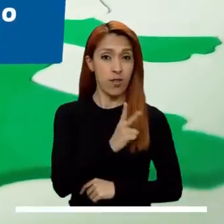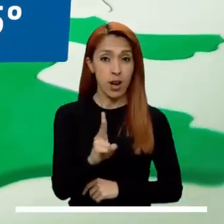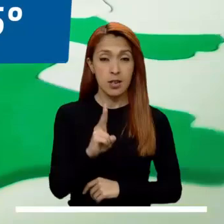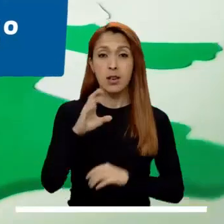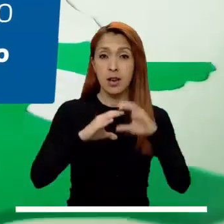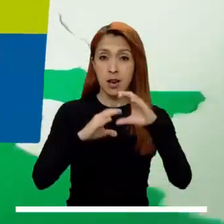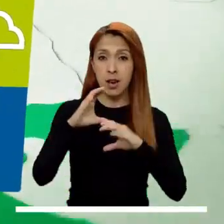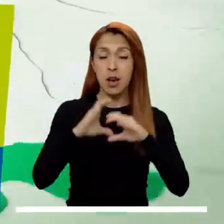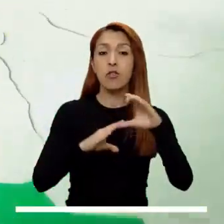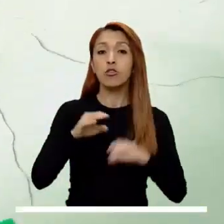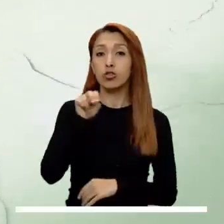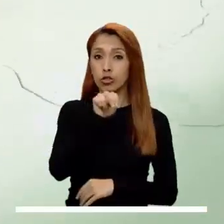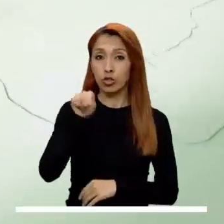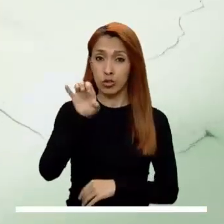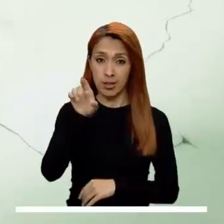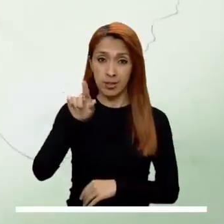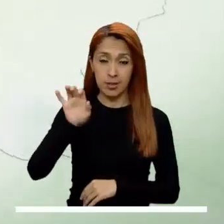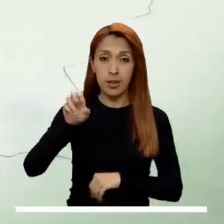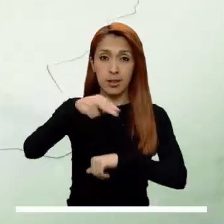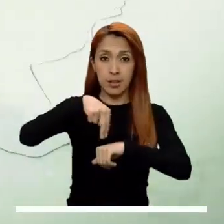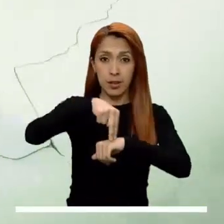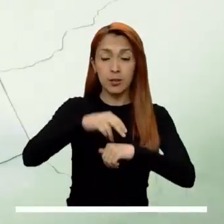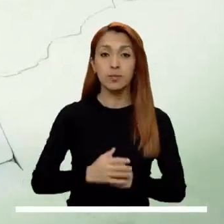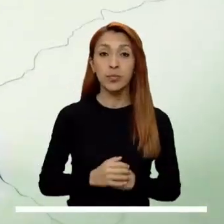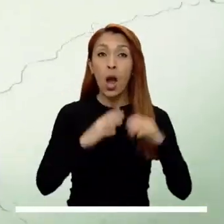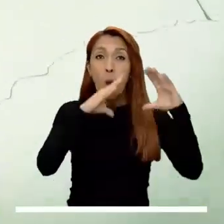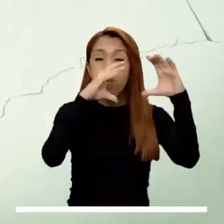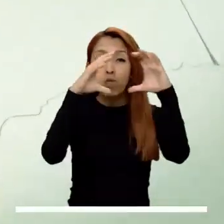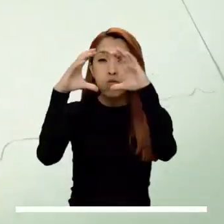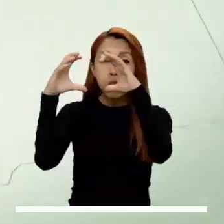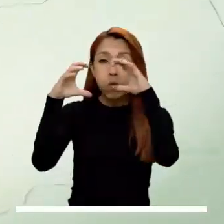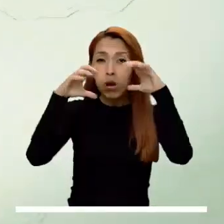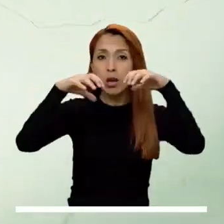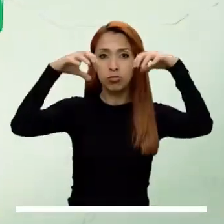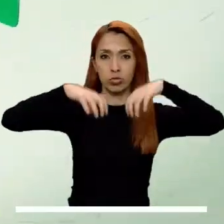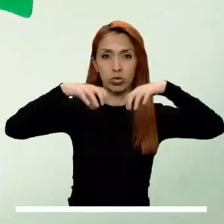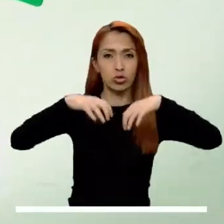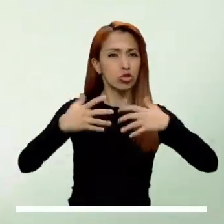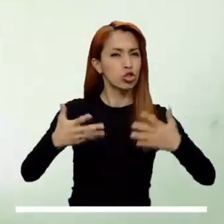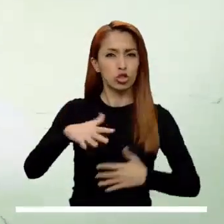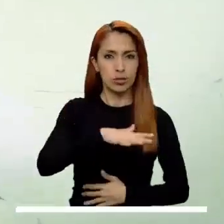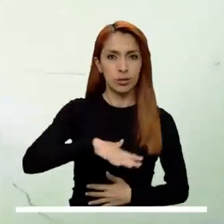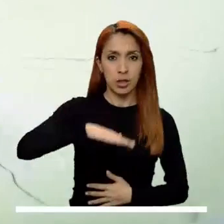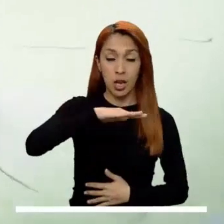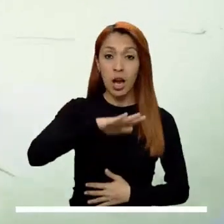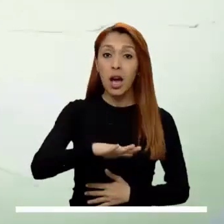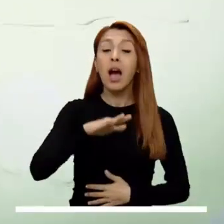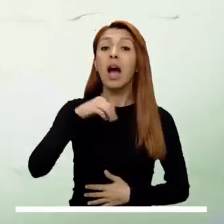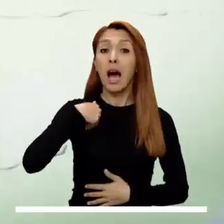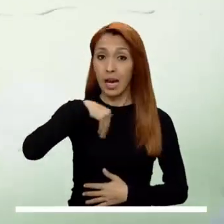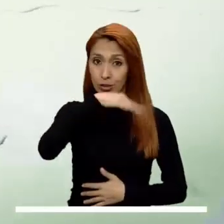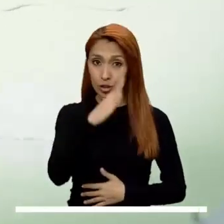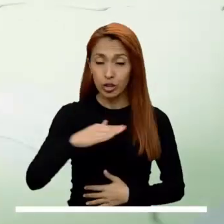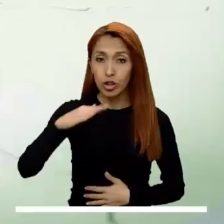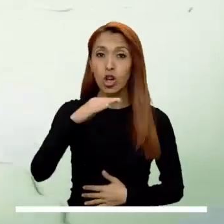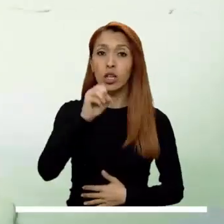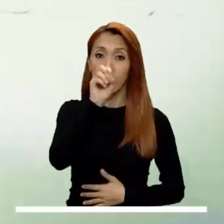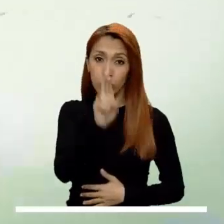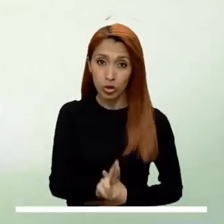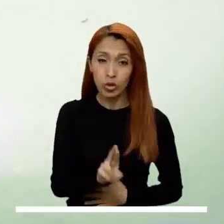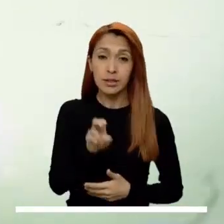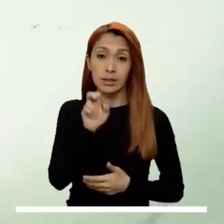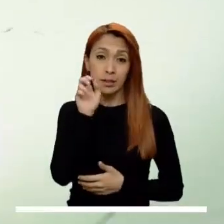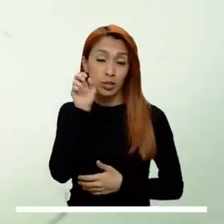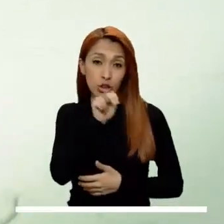Valle del Cauca, Cauca y noreste de Nariño. Nubes cargadas de agua se posarán sobre Antioquia, sur de norte